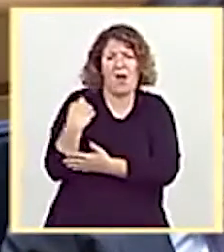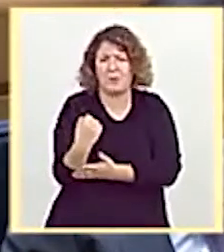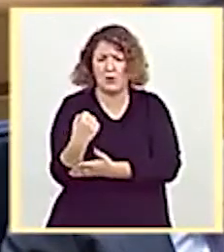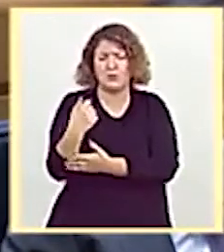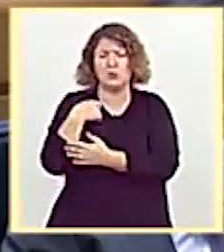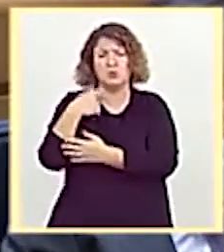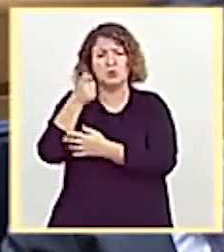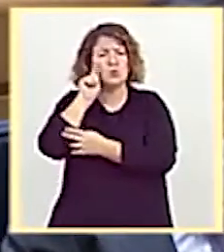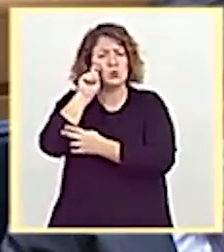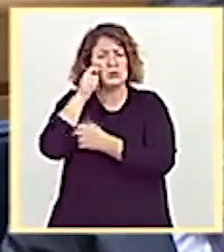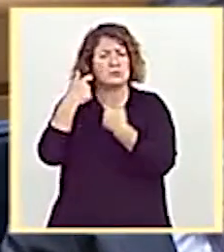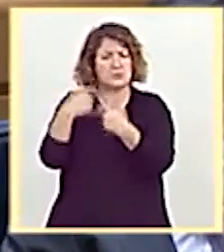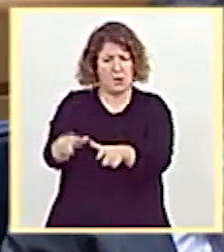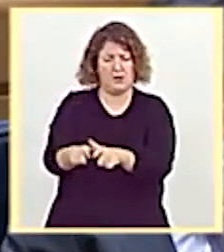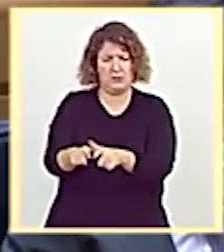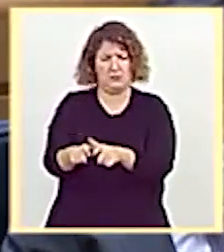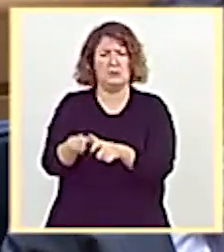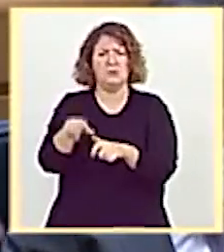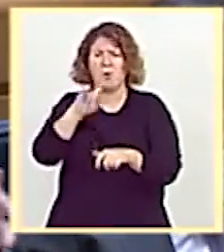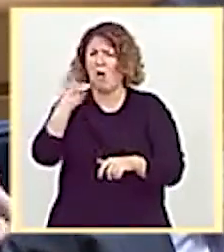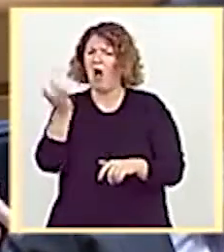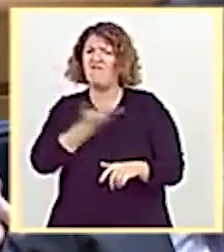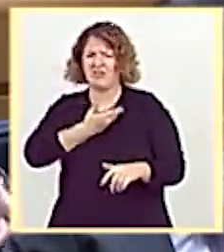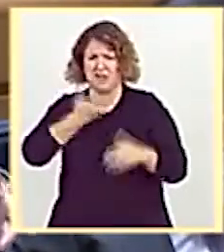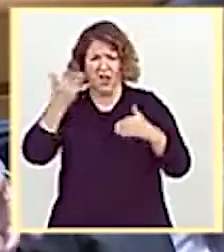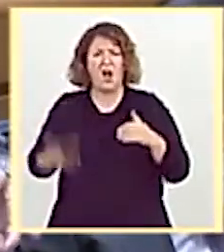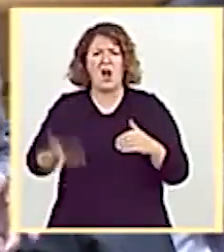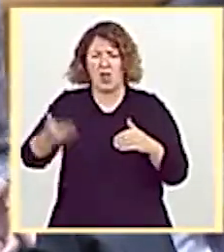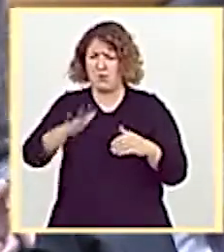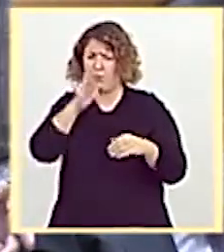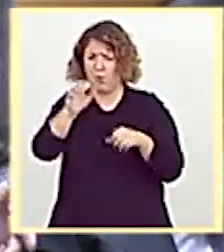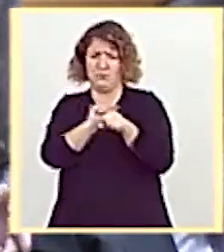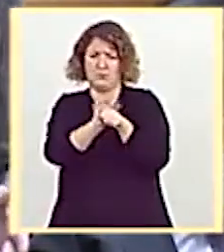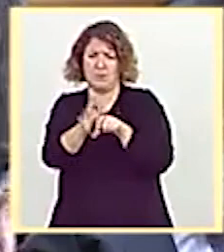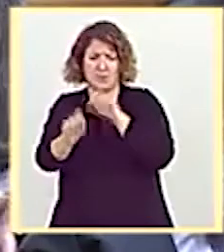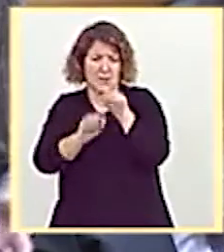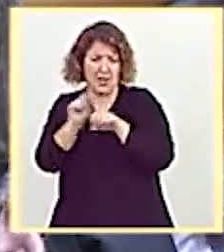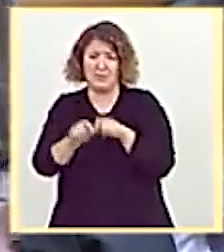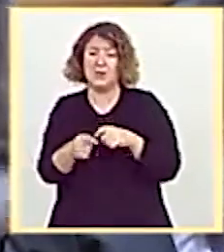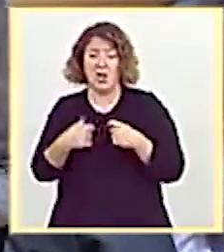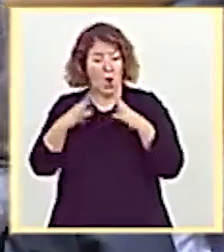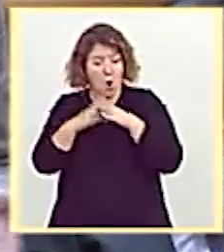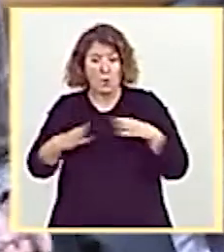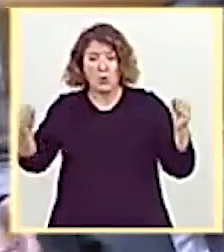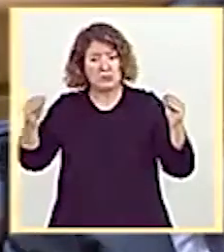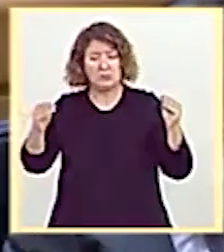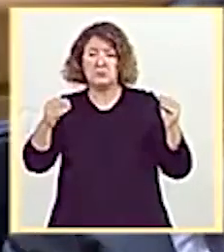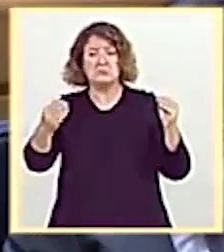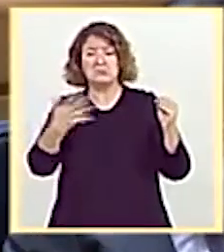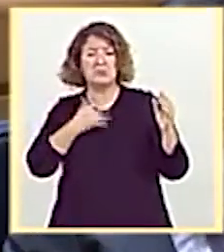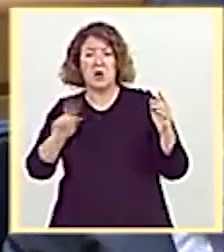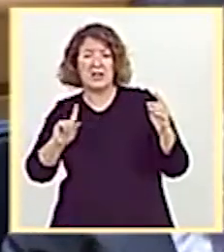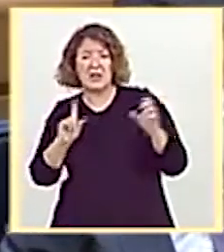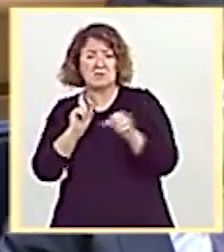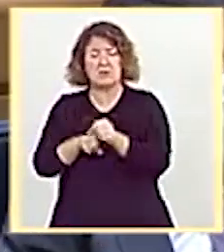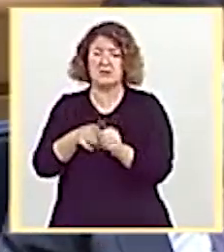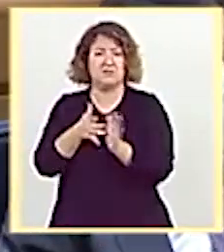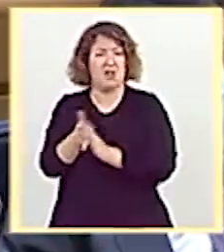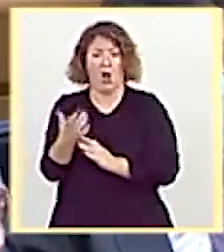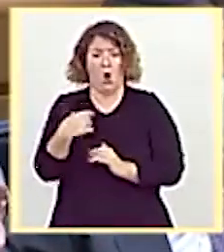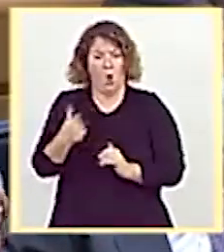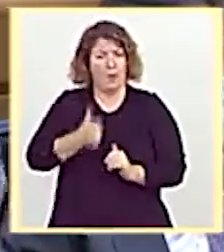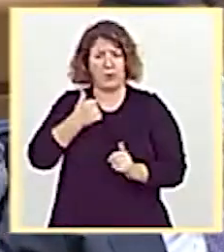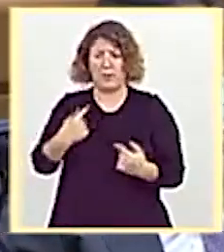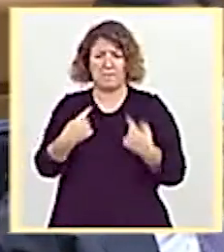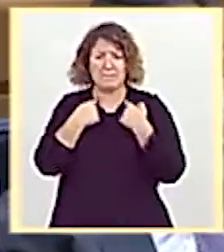sector turístico, uno de los más afectados por la pandemia. Y la Junta de Andalucía ha perdido una extraordinaria oportunidad para desarrollar estos